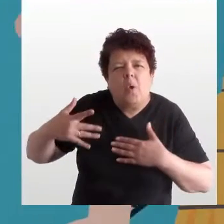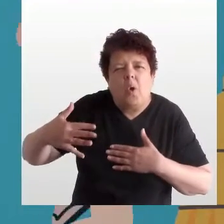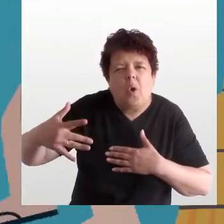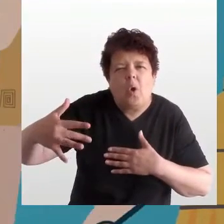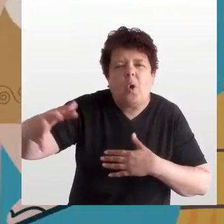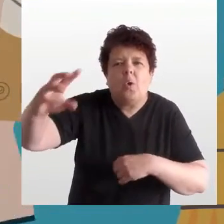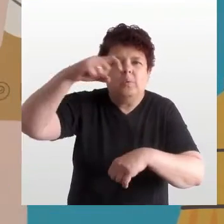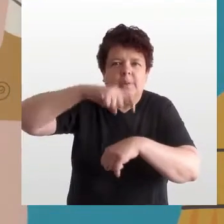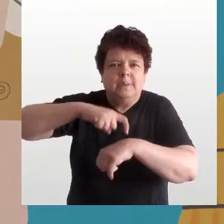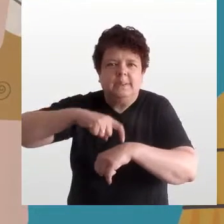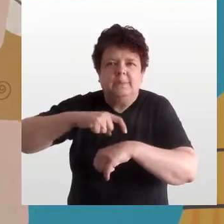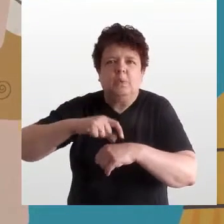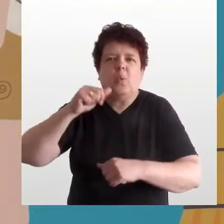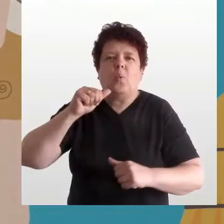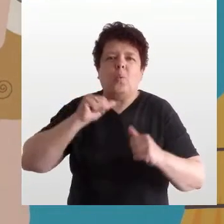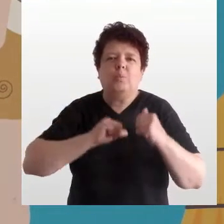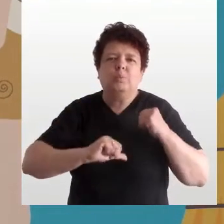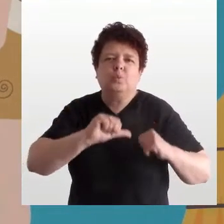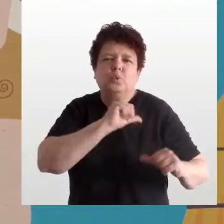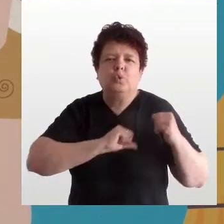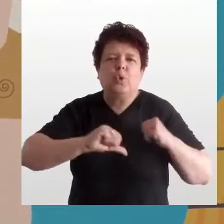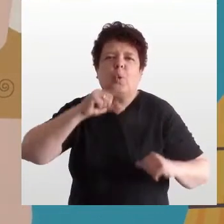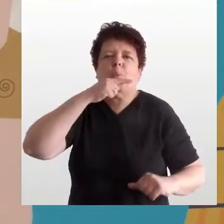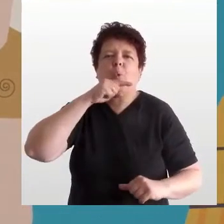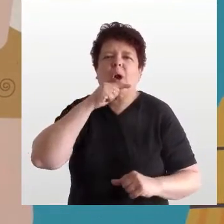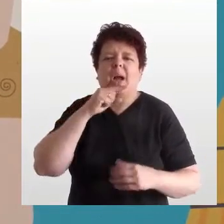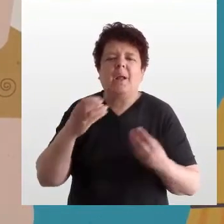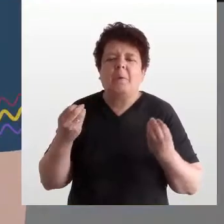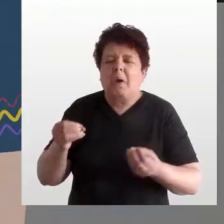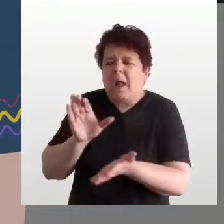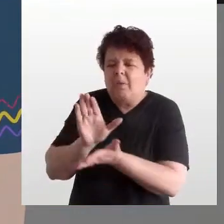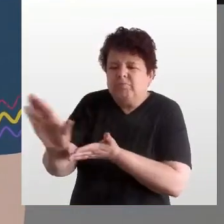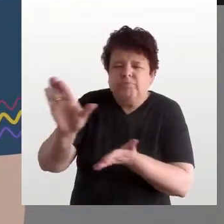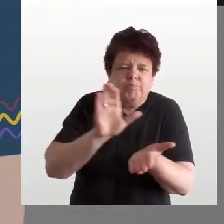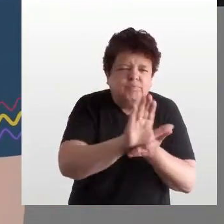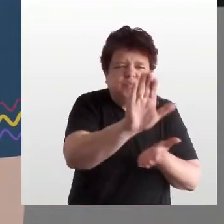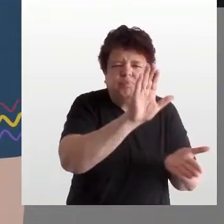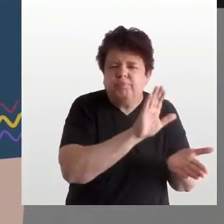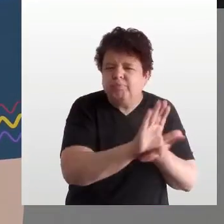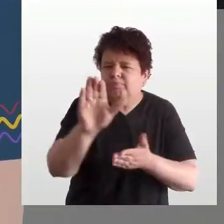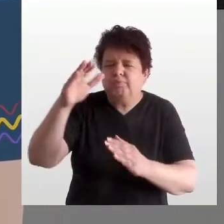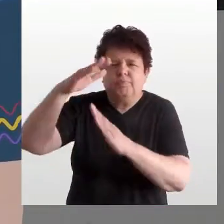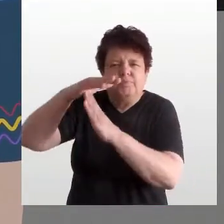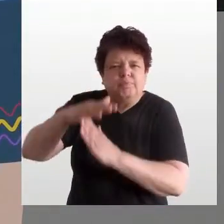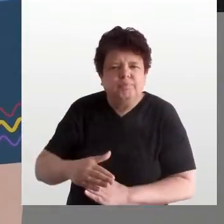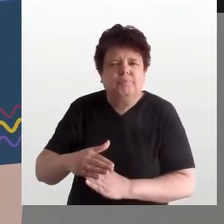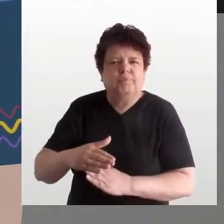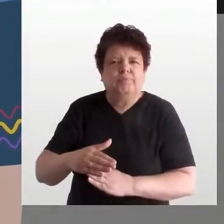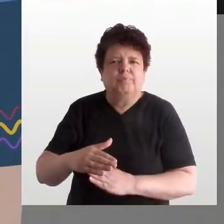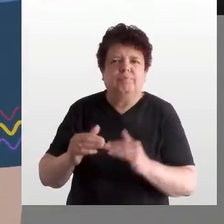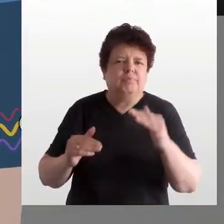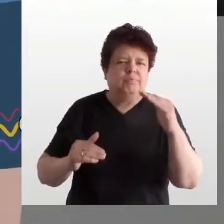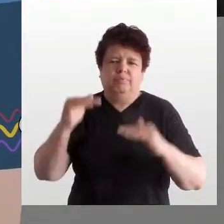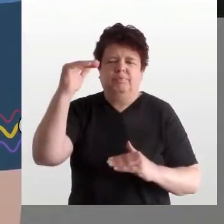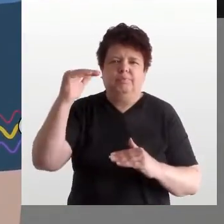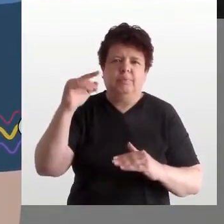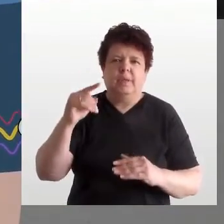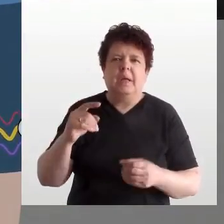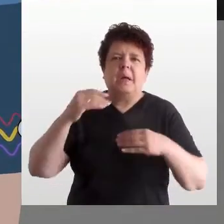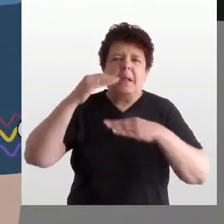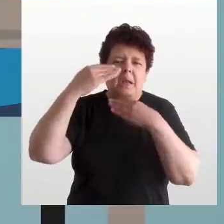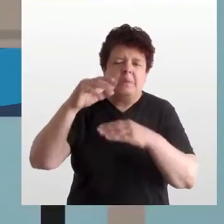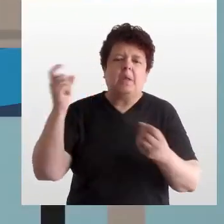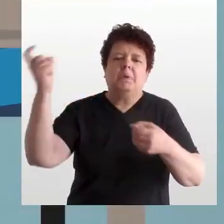A través de la historia, las mujeres han sido víctimas de situaciones de desigualdad y discriminación, limitando su